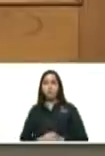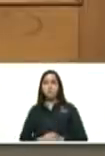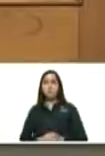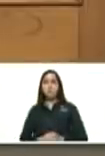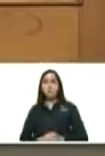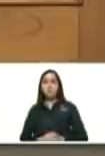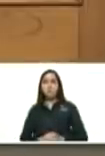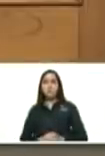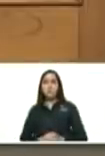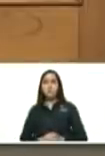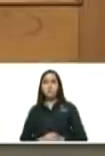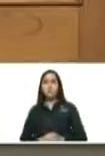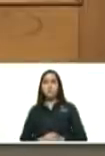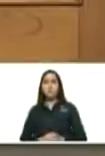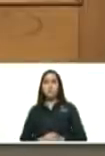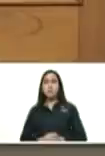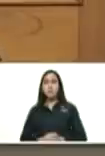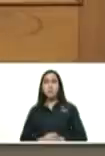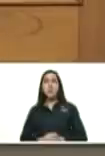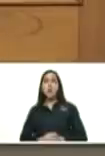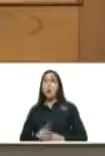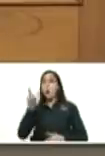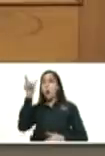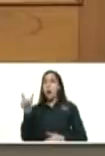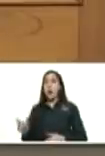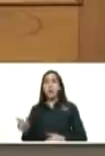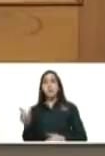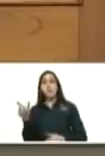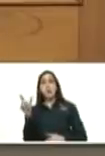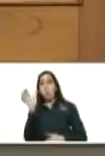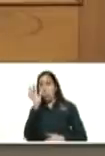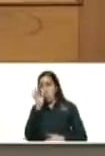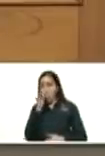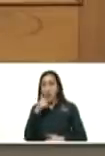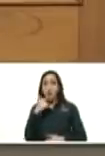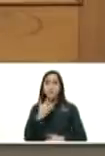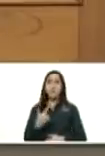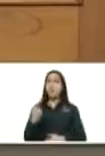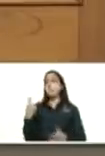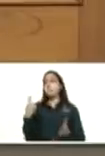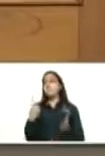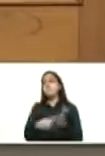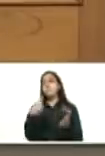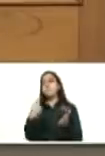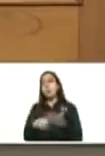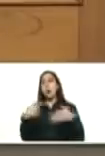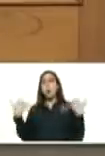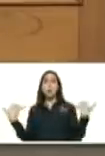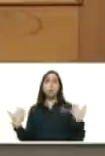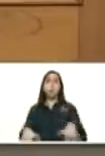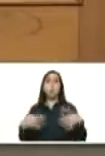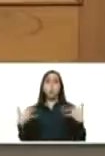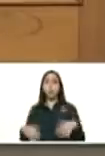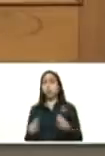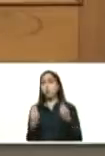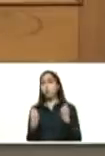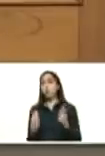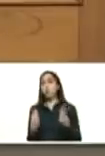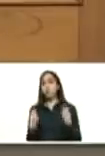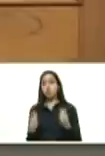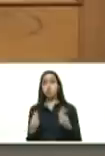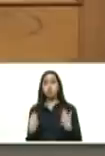diría un actor cómico venezolano eso era platica pero bastante platica bastante